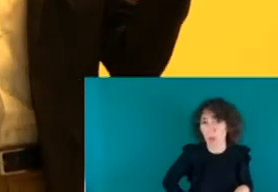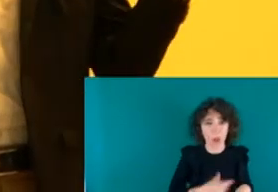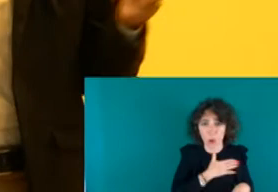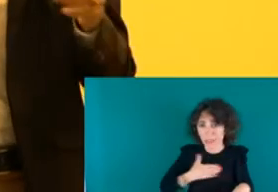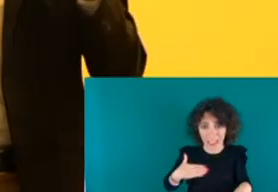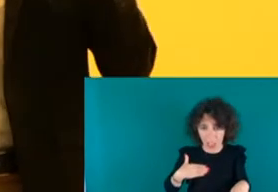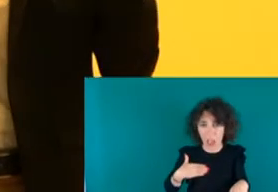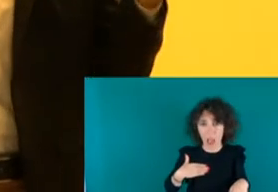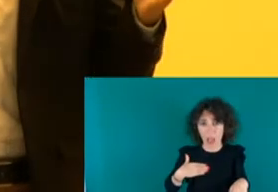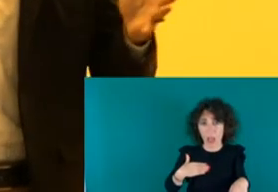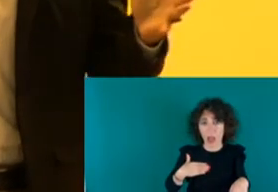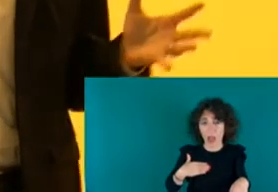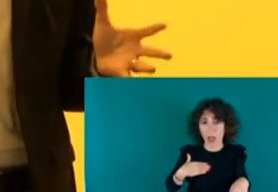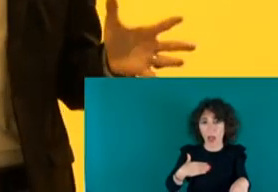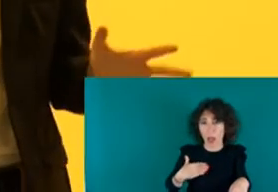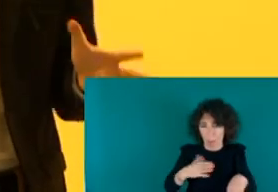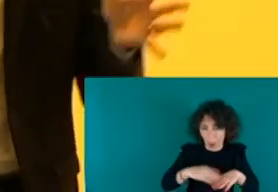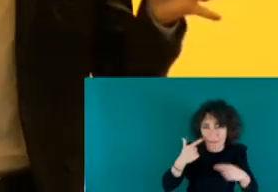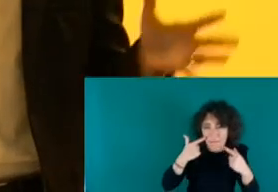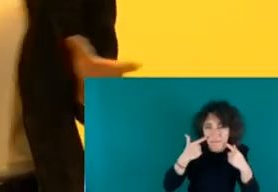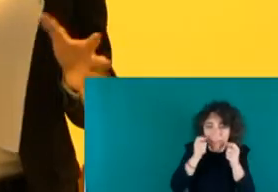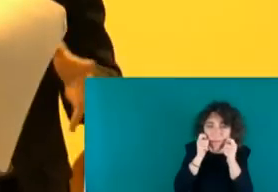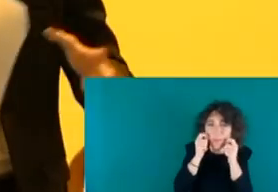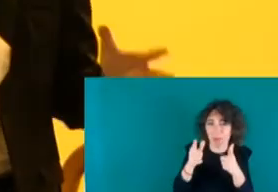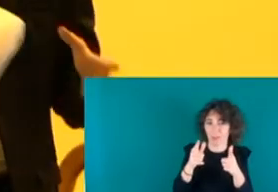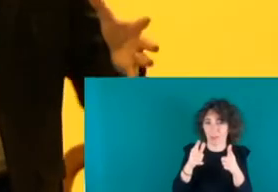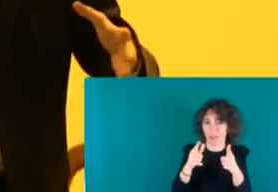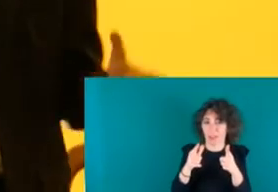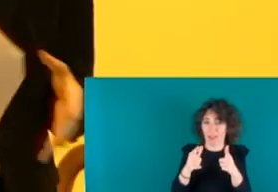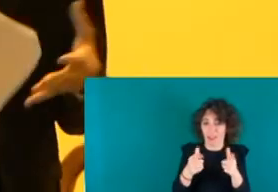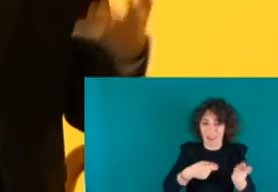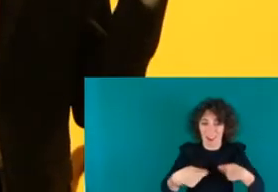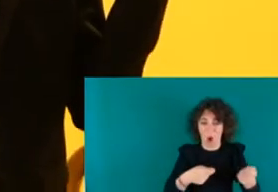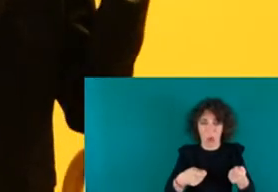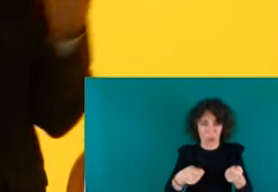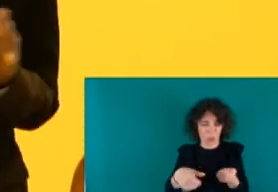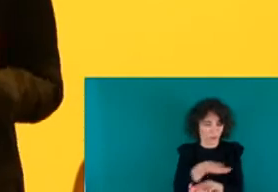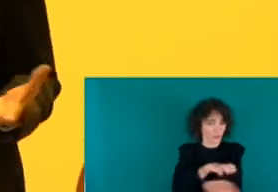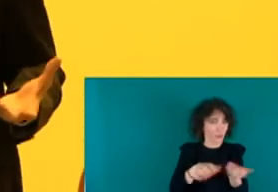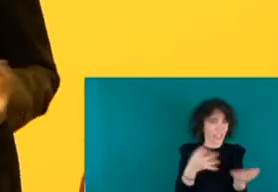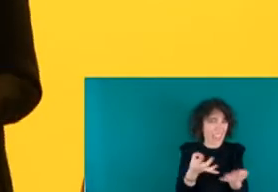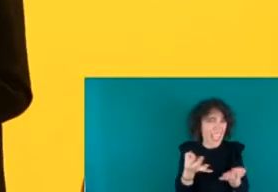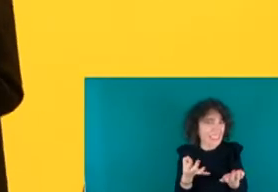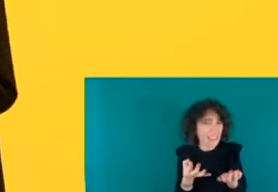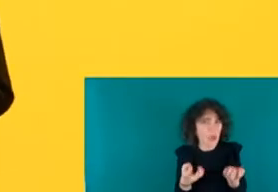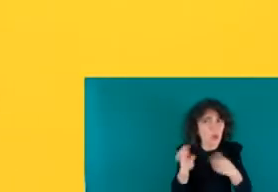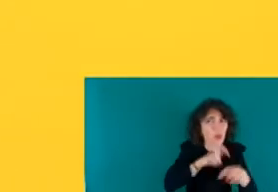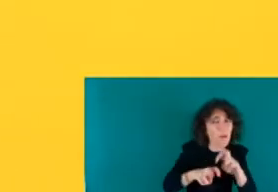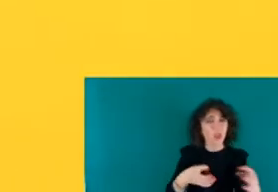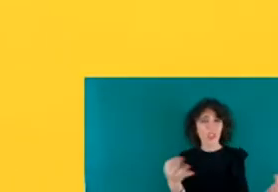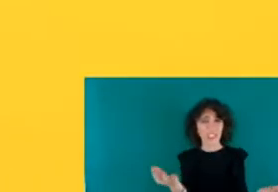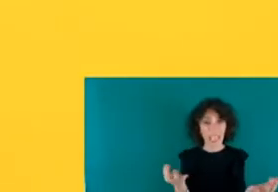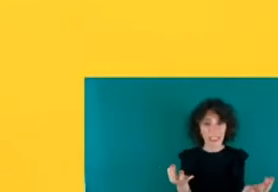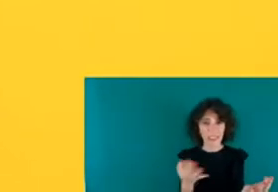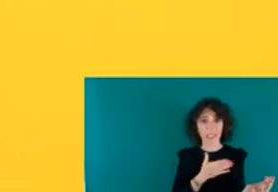para que veamos el chanchullo que tienen aquí montado de negocios, ¿qué es lo que buscamos, no? O sea, queremos